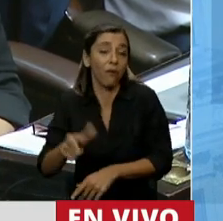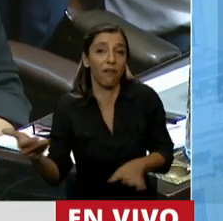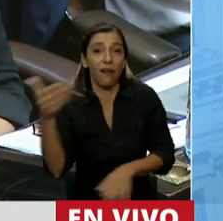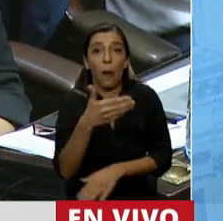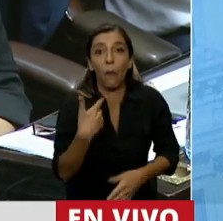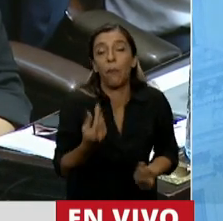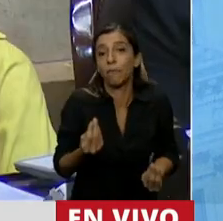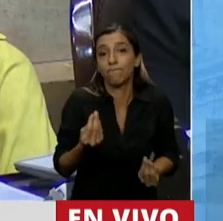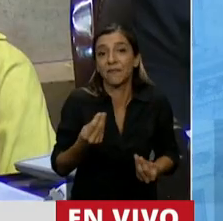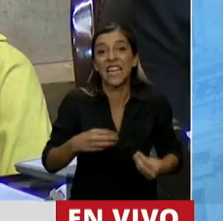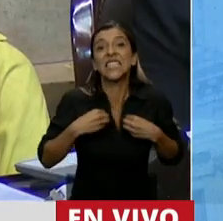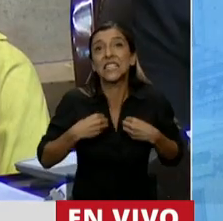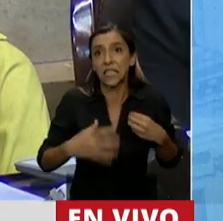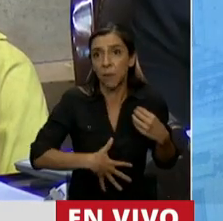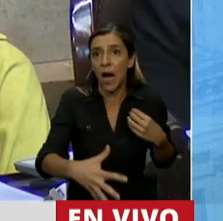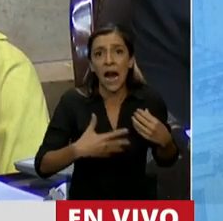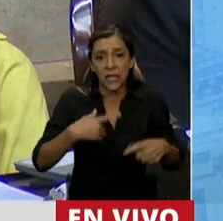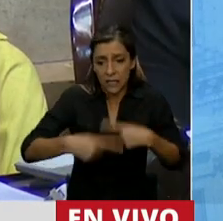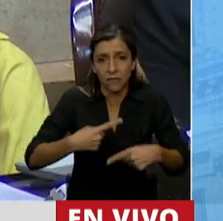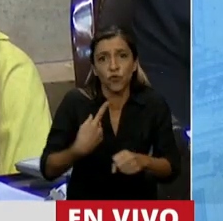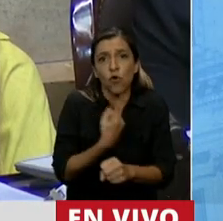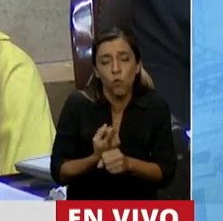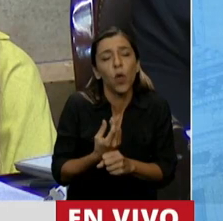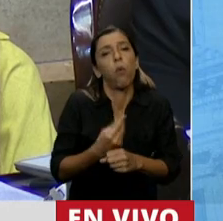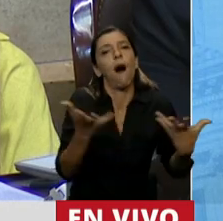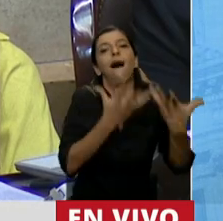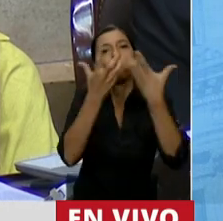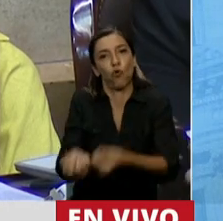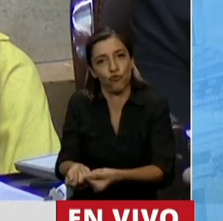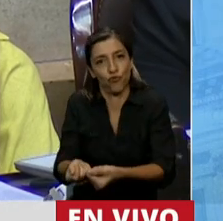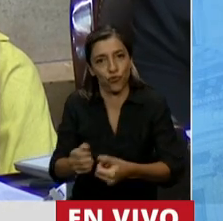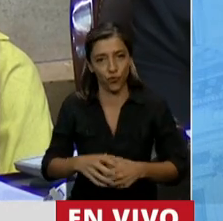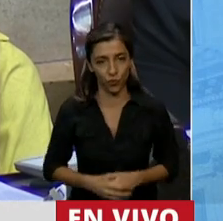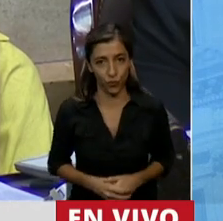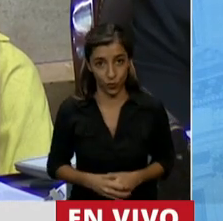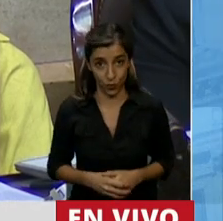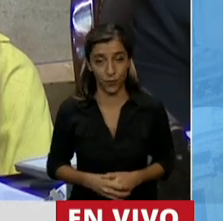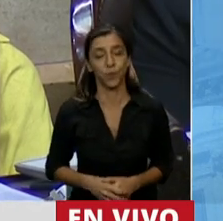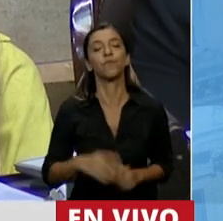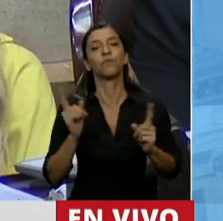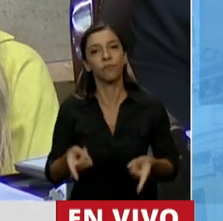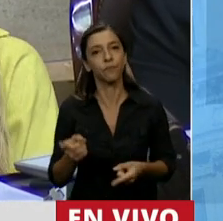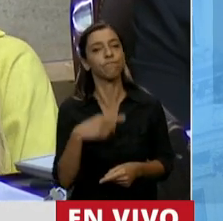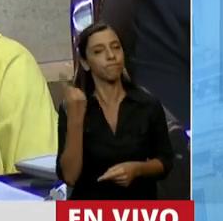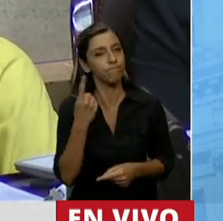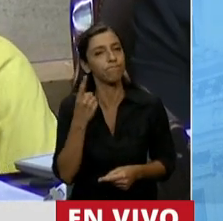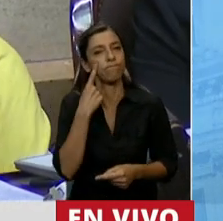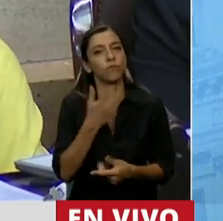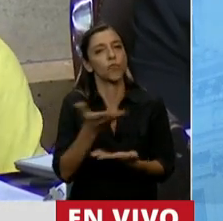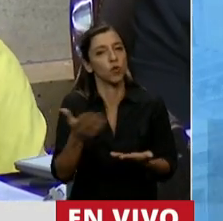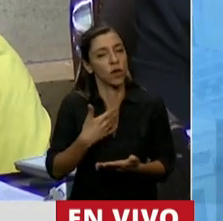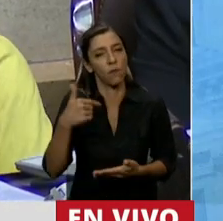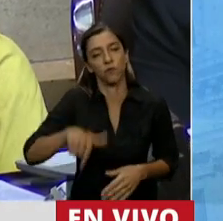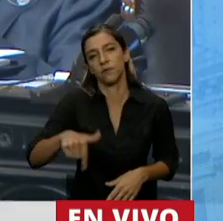seguir adelante con este embarazo. También refleja ese agregado los índices que hoy la Argentina está